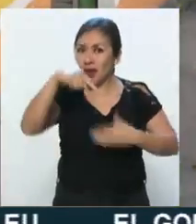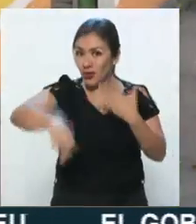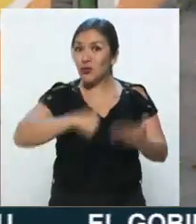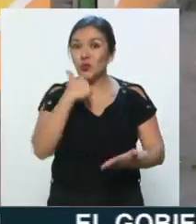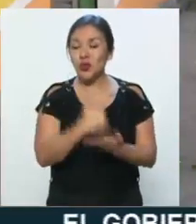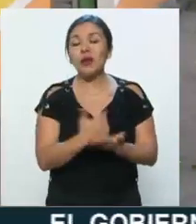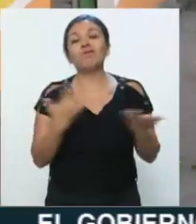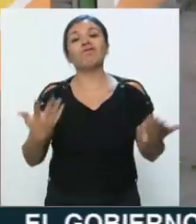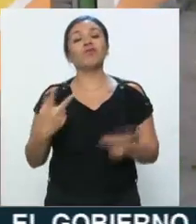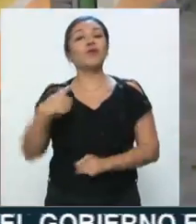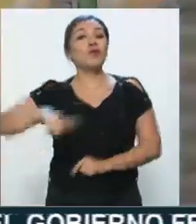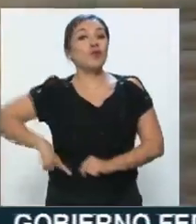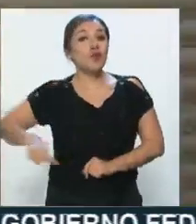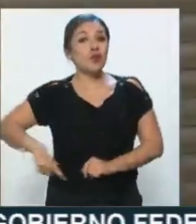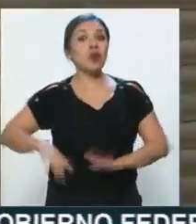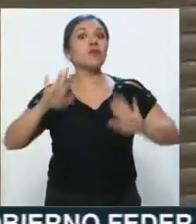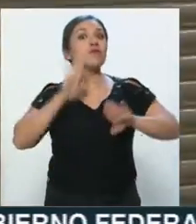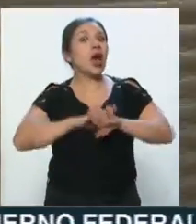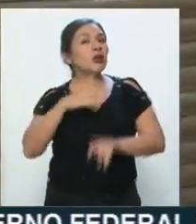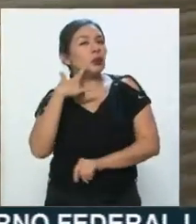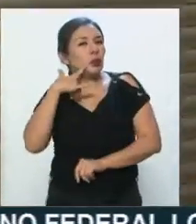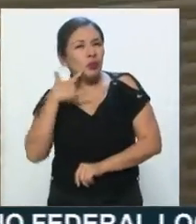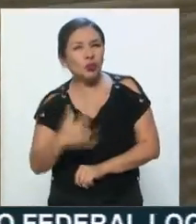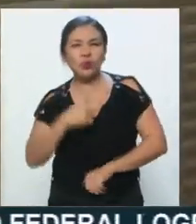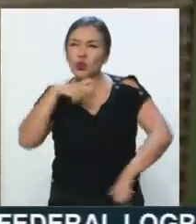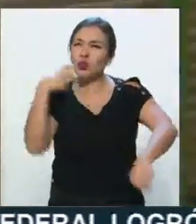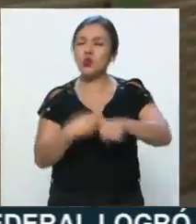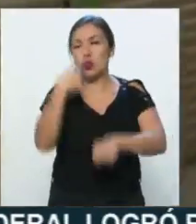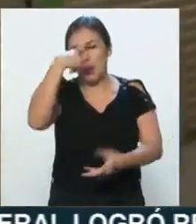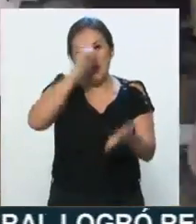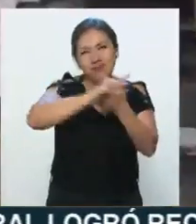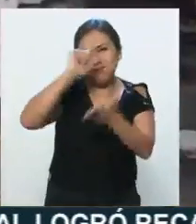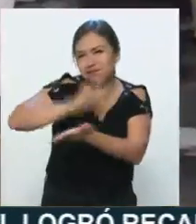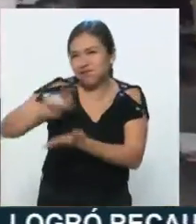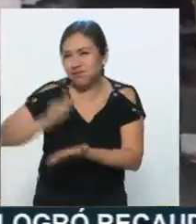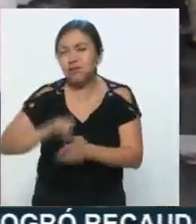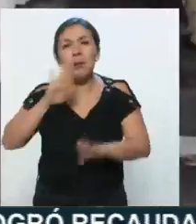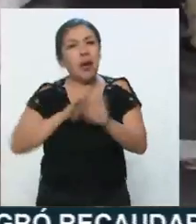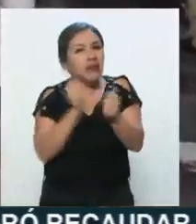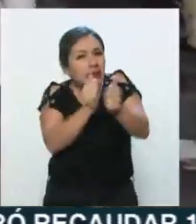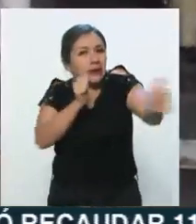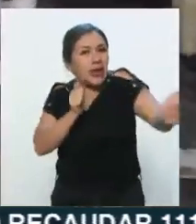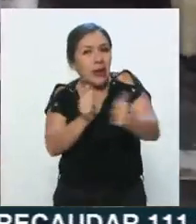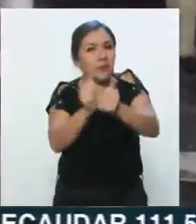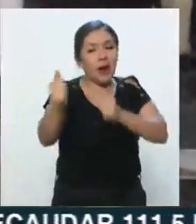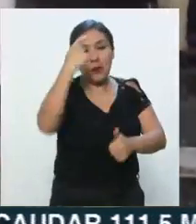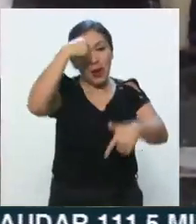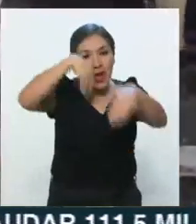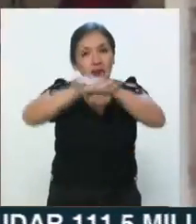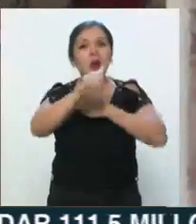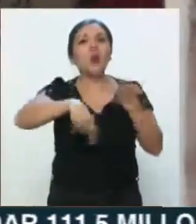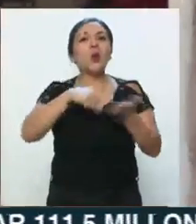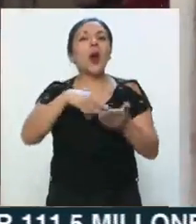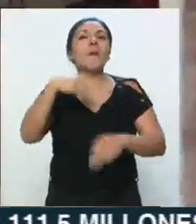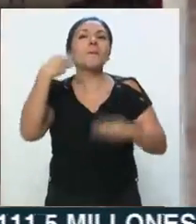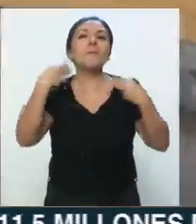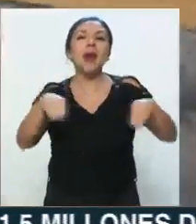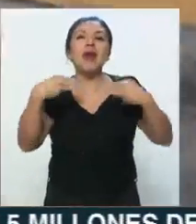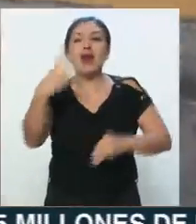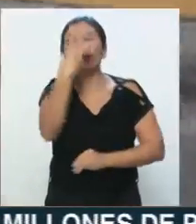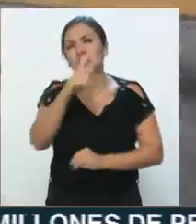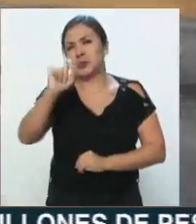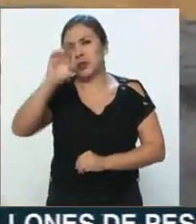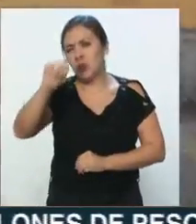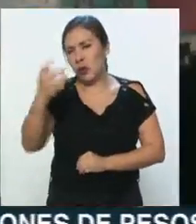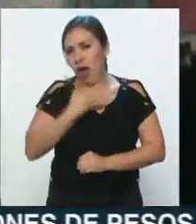ciudad, el gobierno local reforzó las medidas de sanitización y de sana distancia en las entradas de los 329 centros de